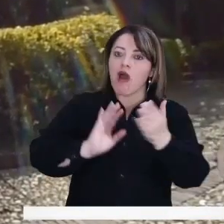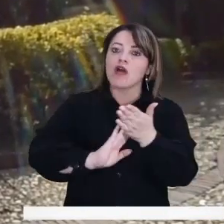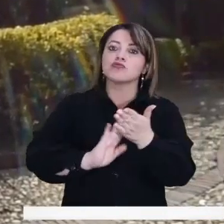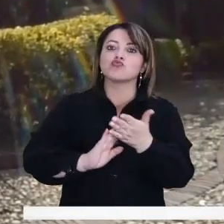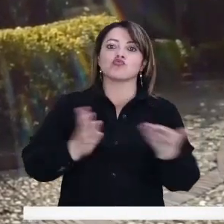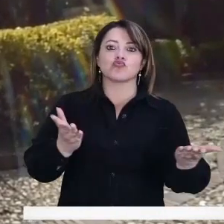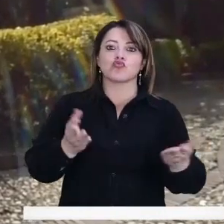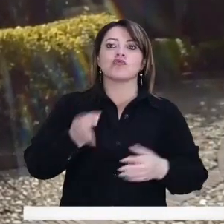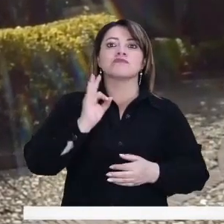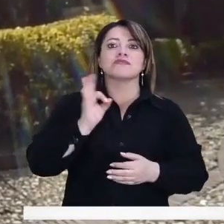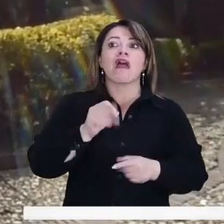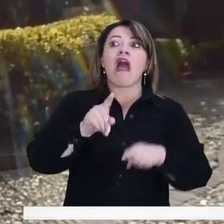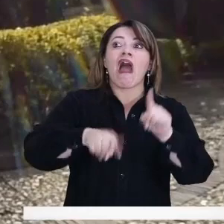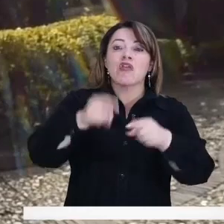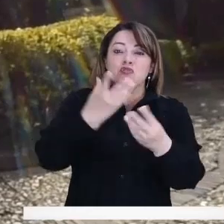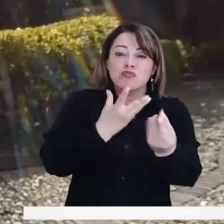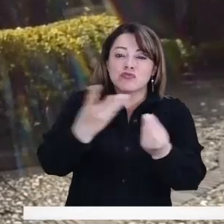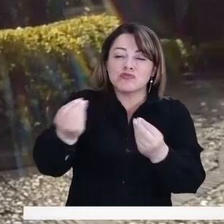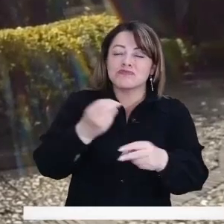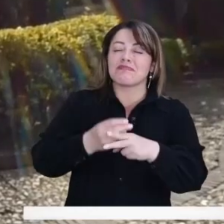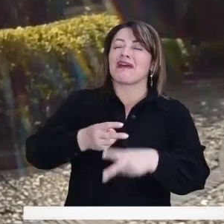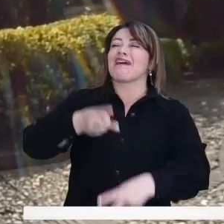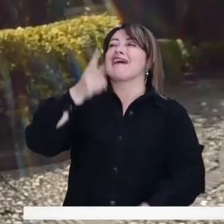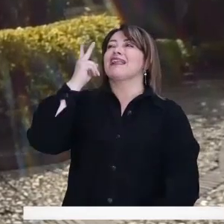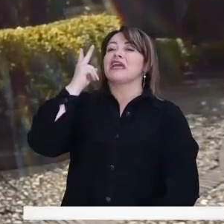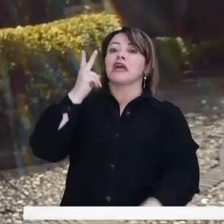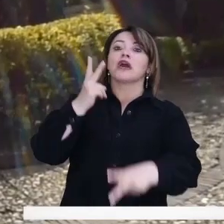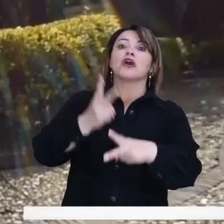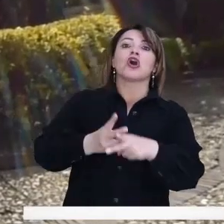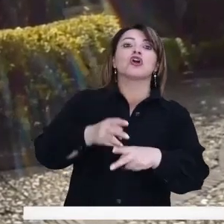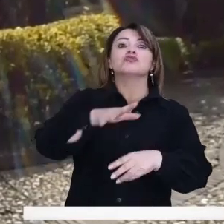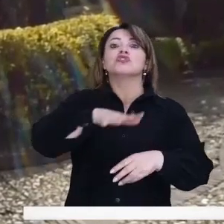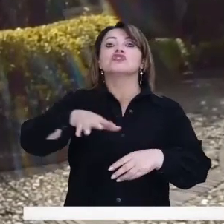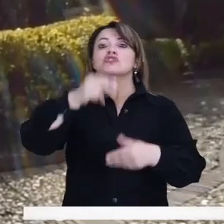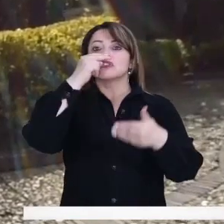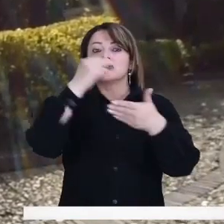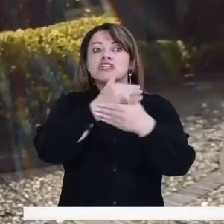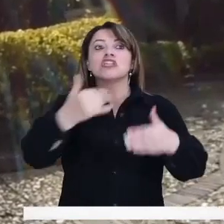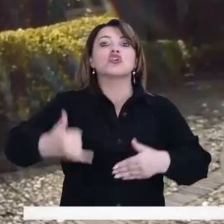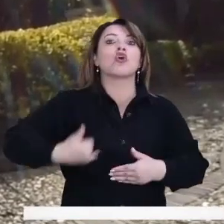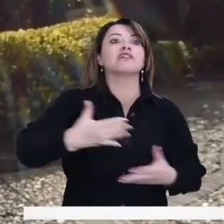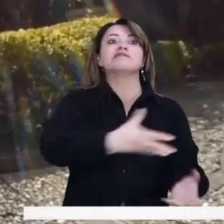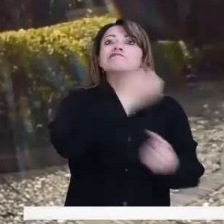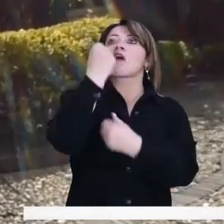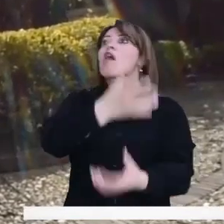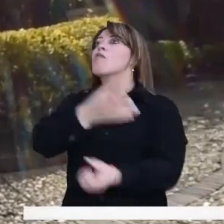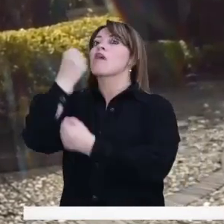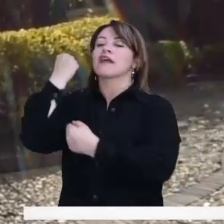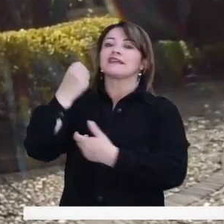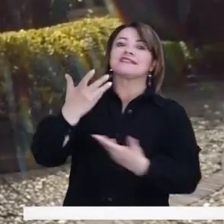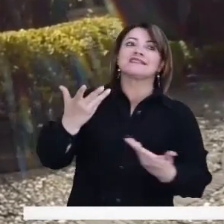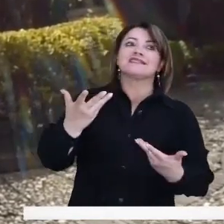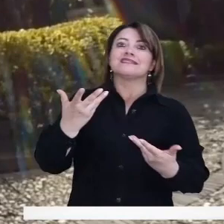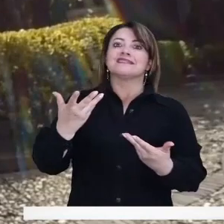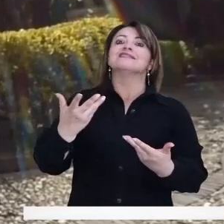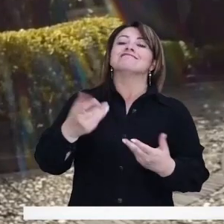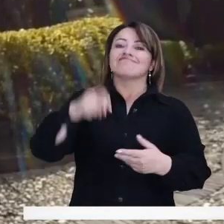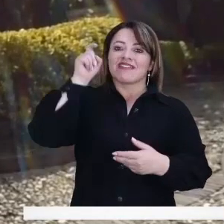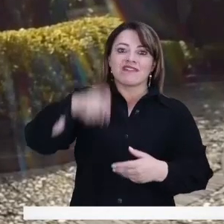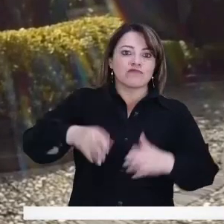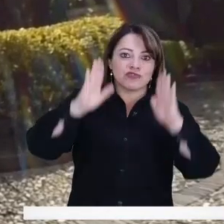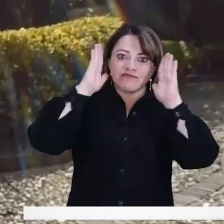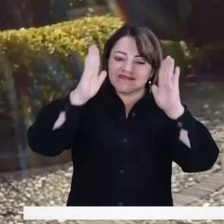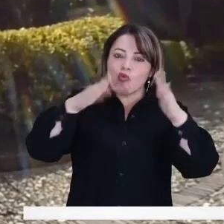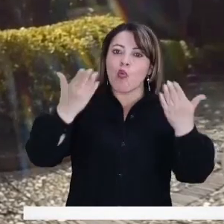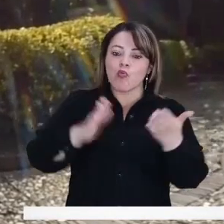cómo hay sectores criminales que están buscando cómo deteriorar a